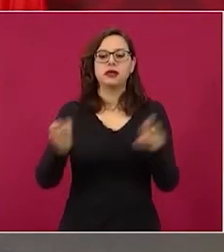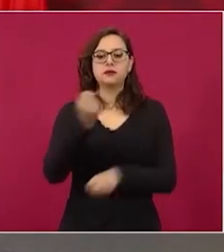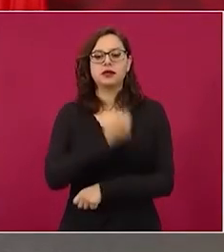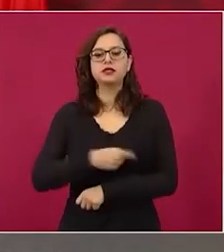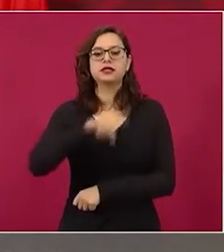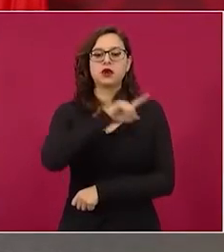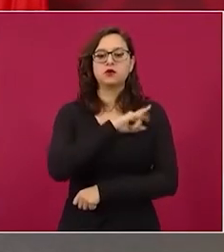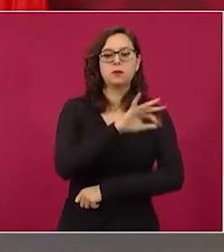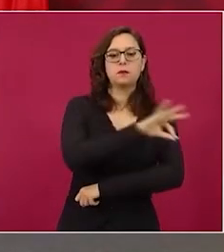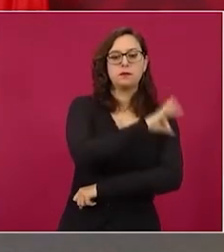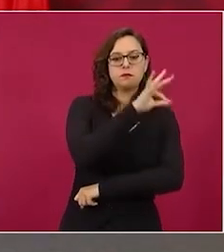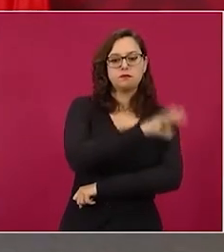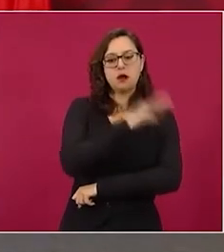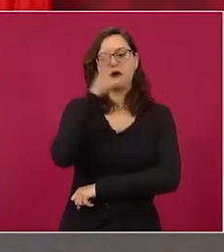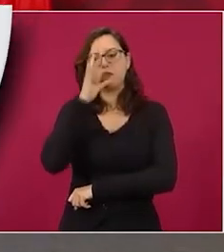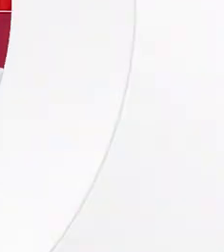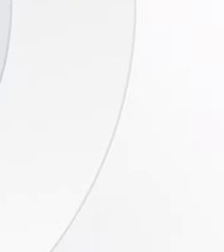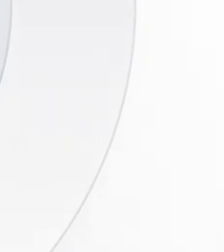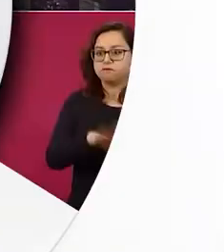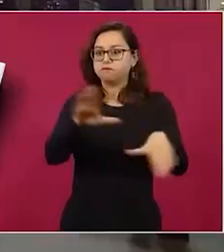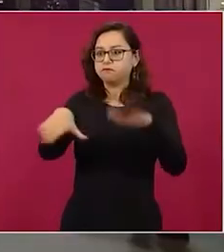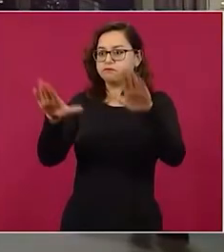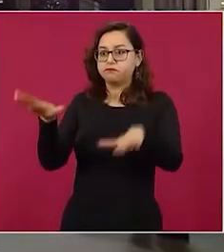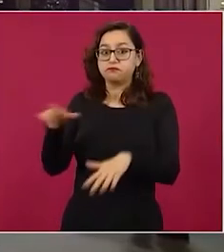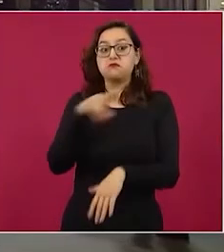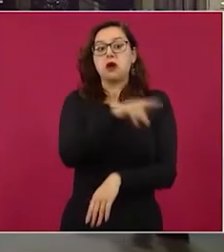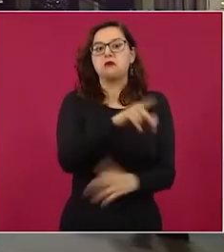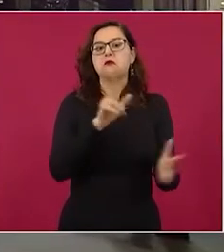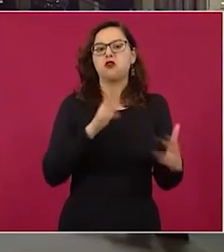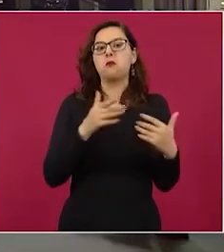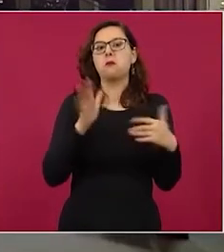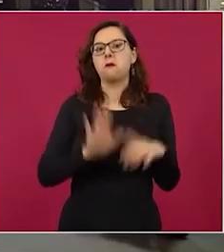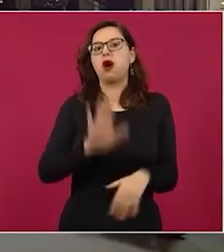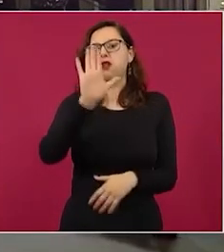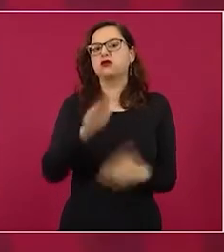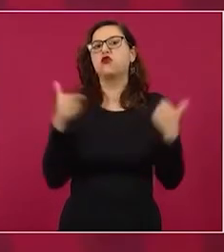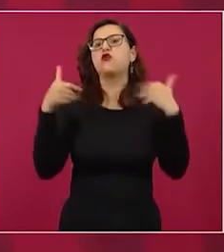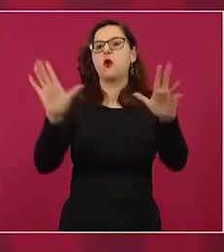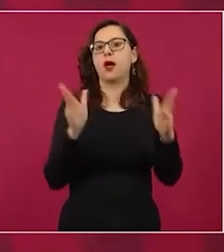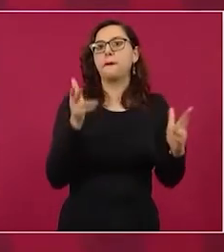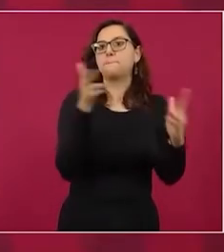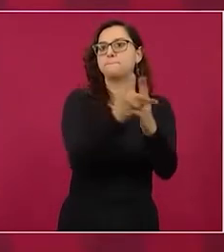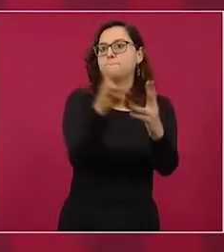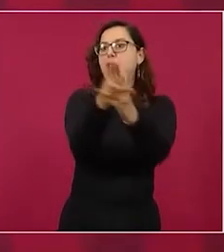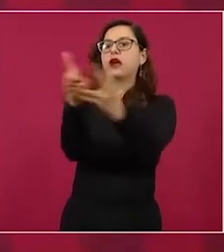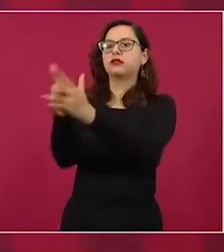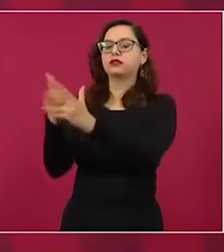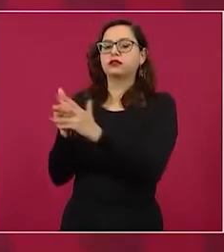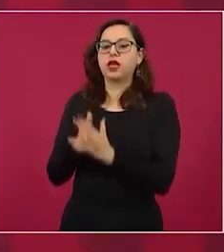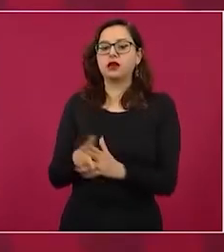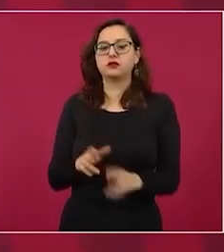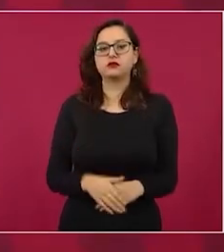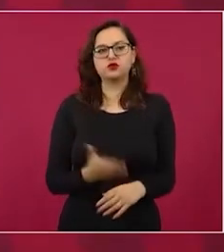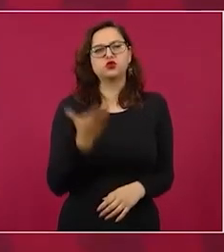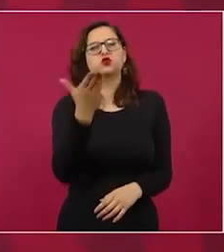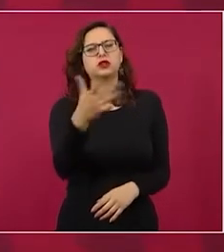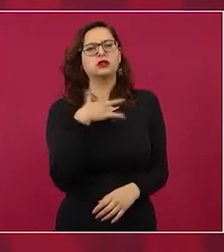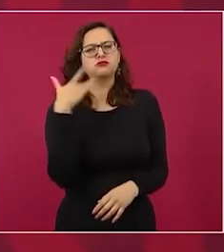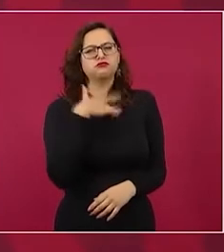vacunación y defunción pues de apoyo a Hugo López Gatel